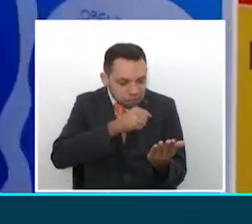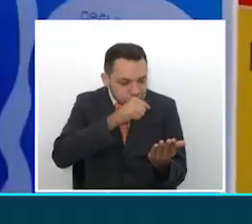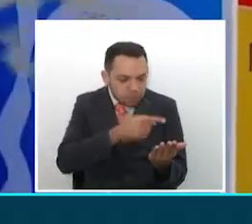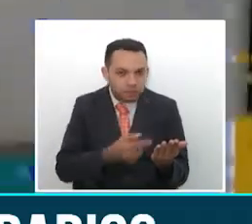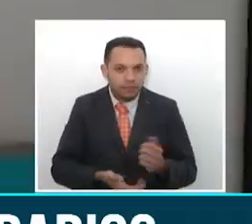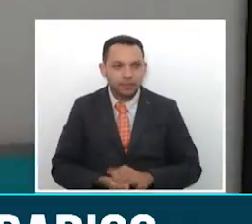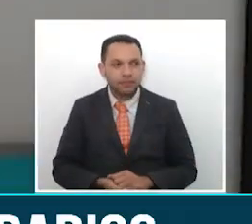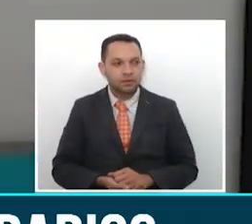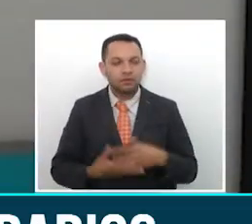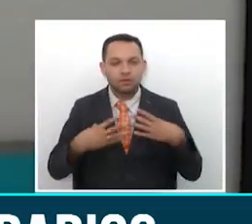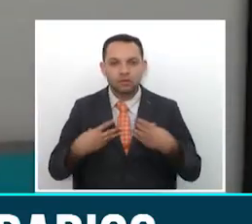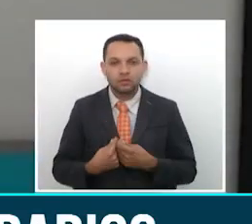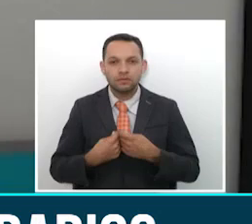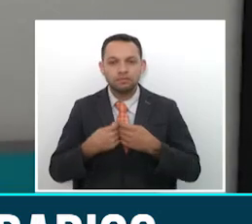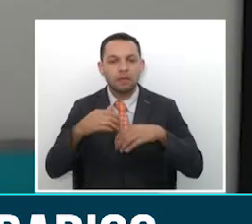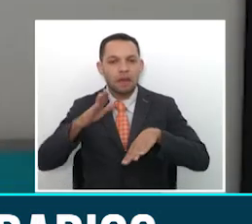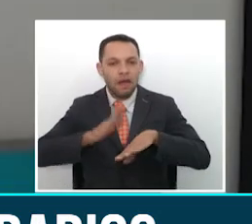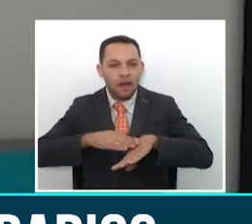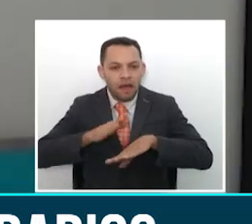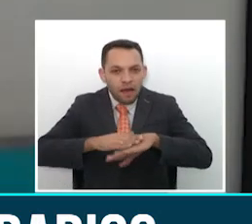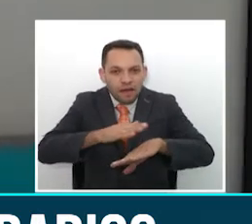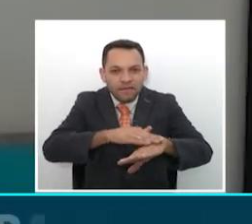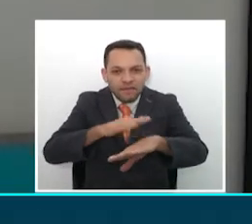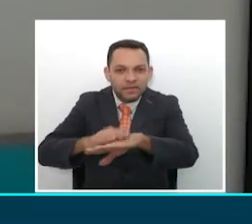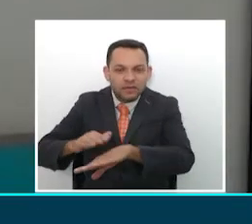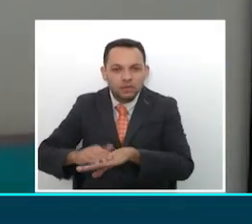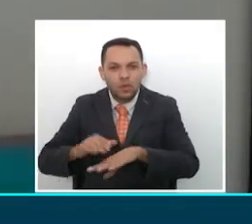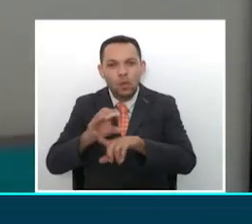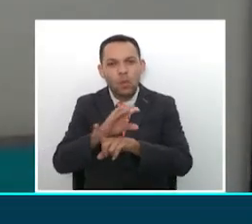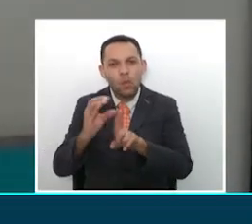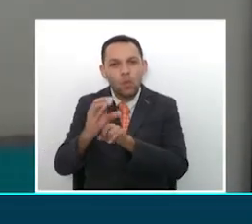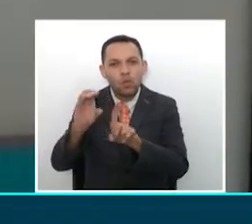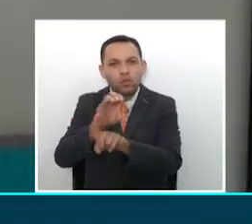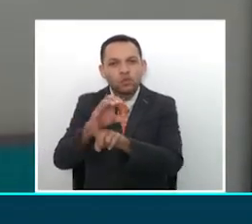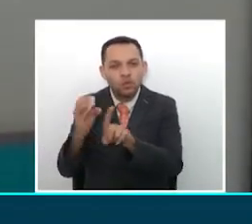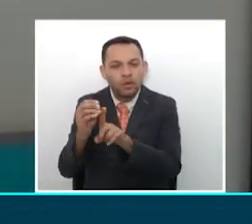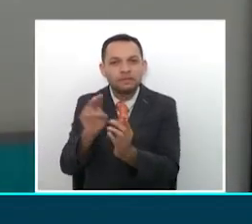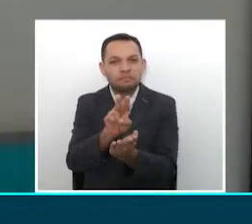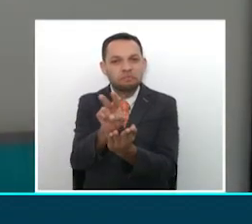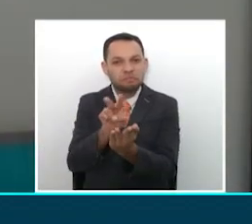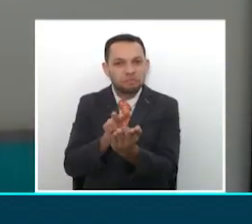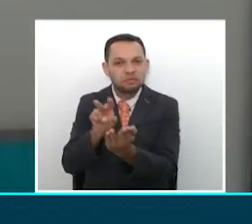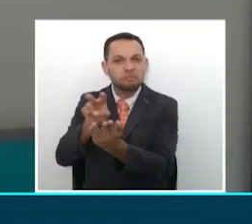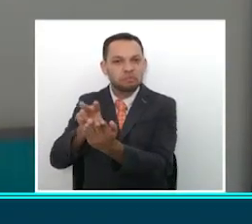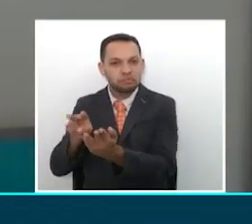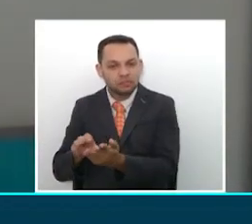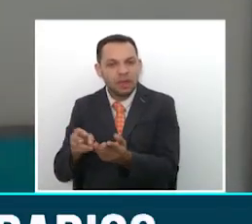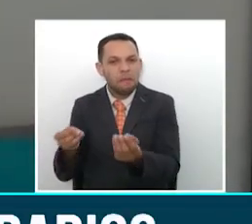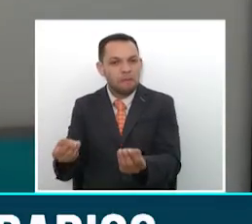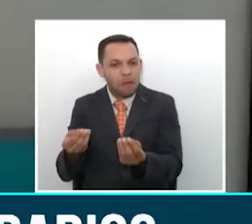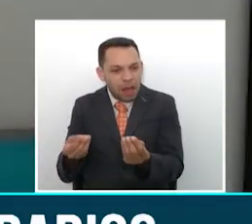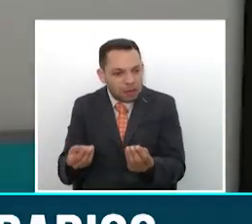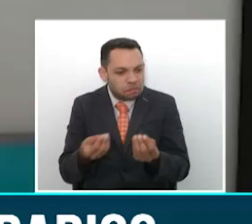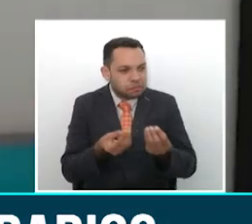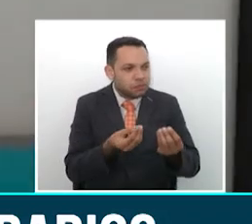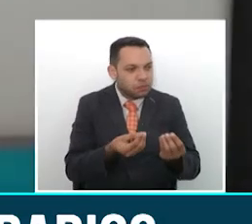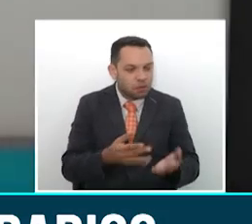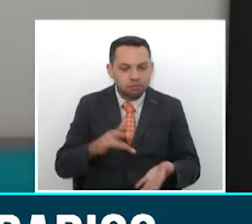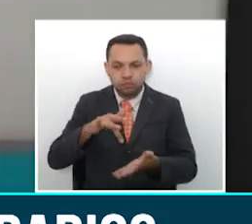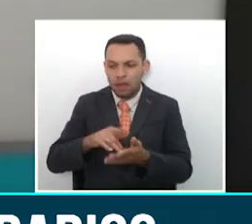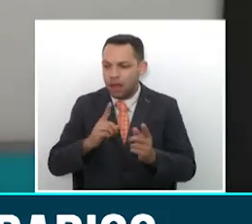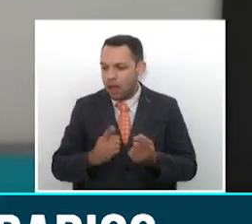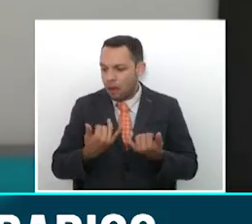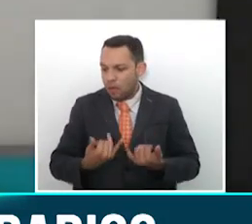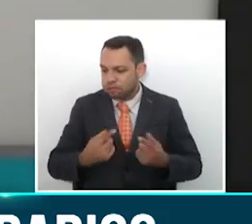Venimos promoviendo una variada oferta cultural y literaria en medios virtuales para que esta temporada de aislamiento social